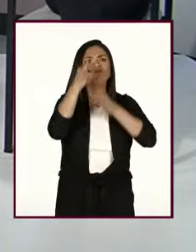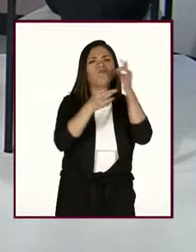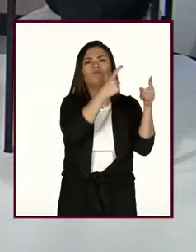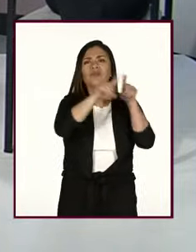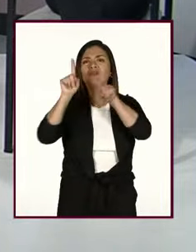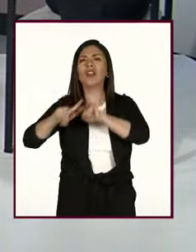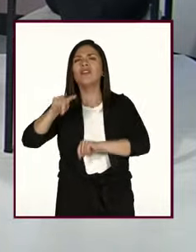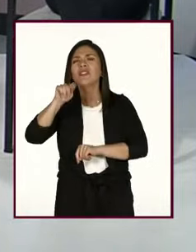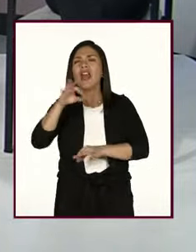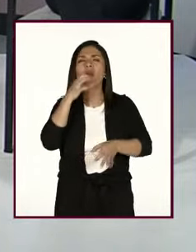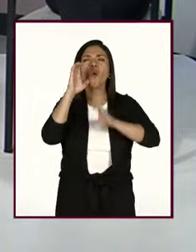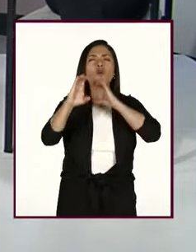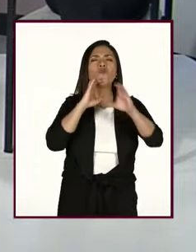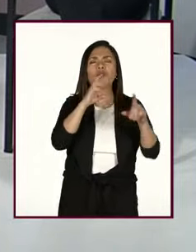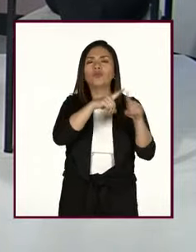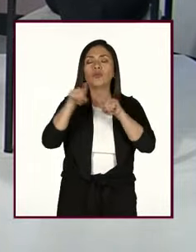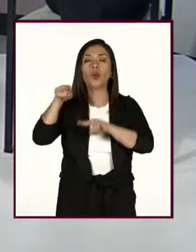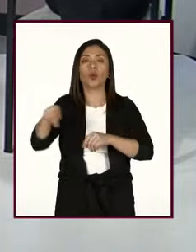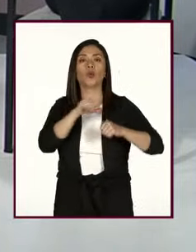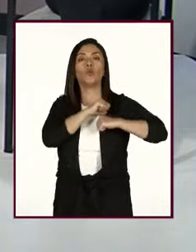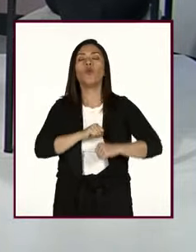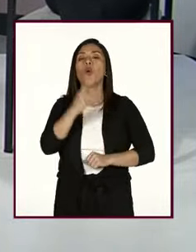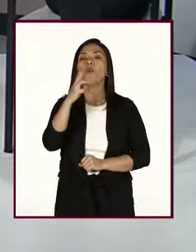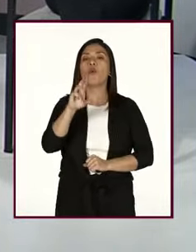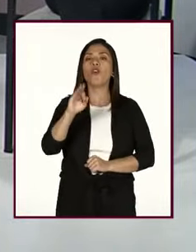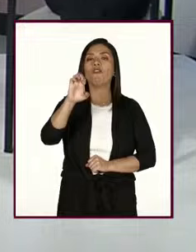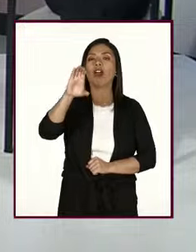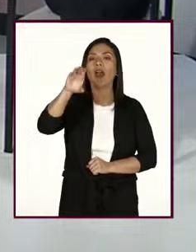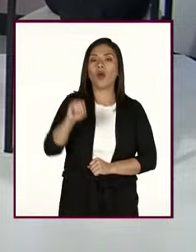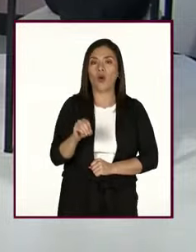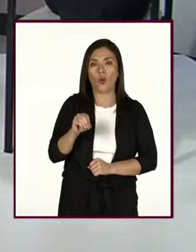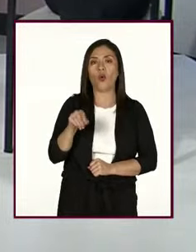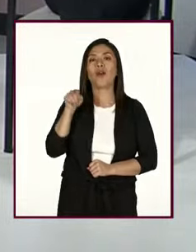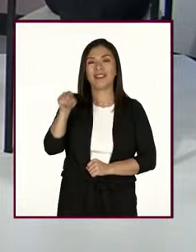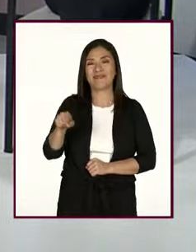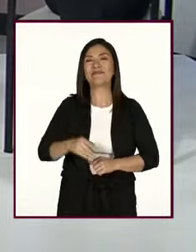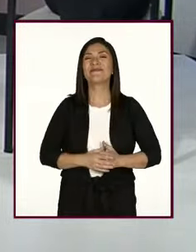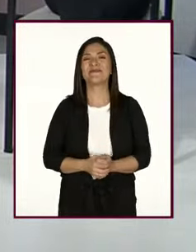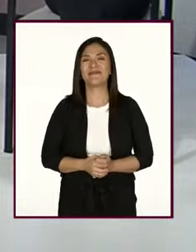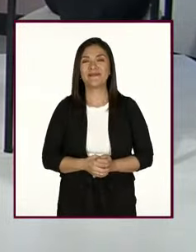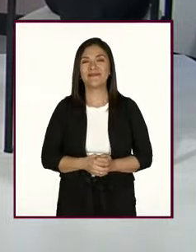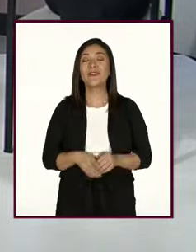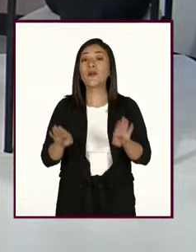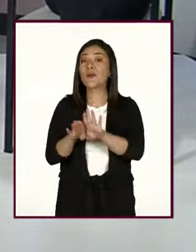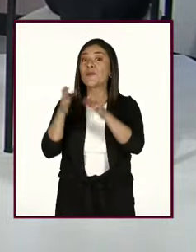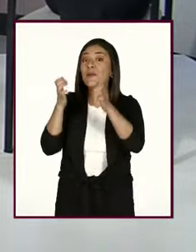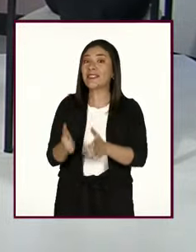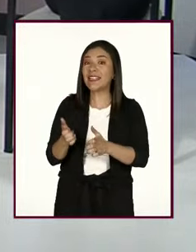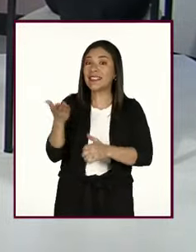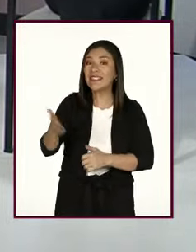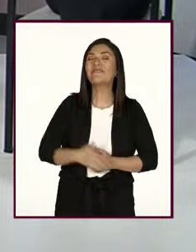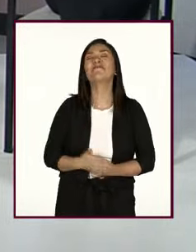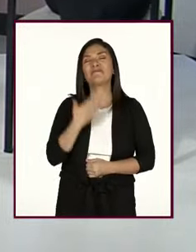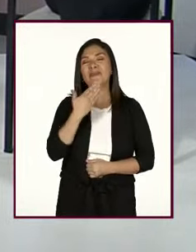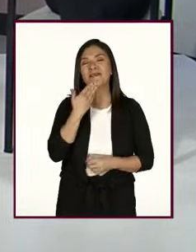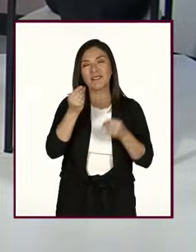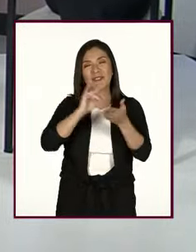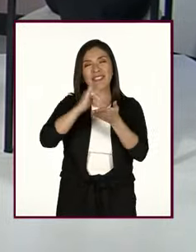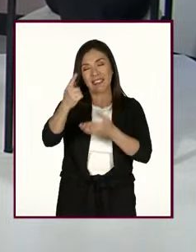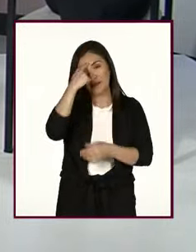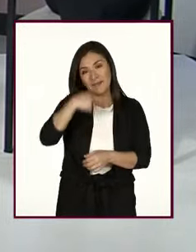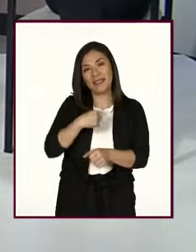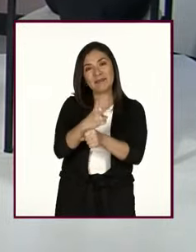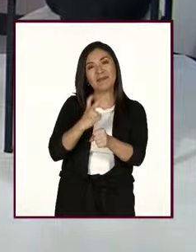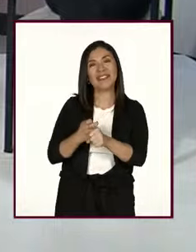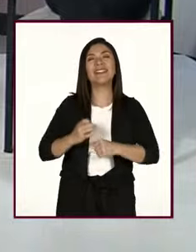de Telecomunicaciones de la Procuraduría Federal del Consumidor Profeco. ¿Cómo estás, Dominique? Muy bien. Muchas gracias por la